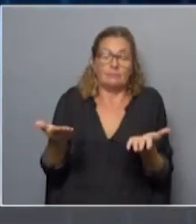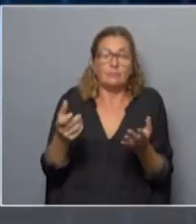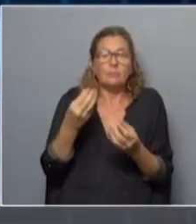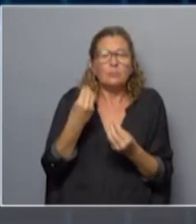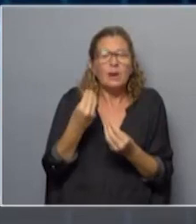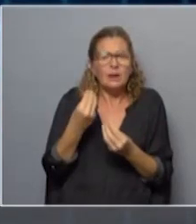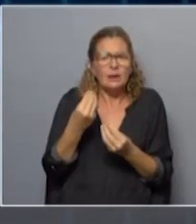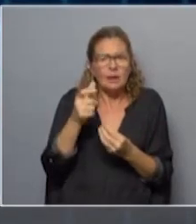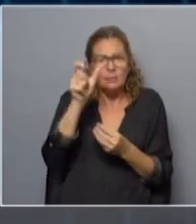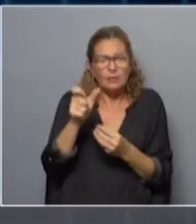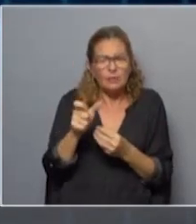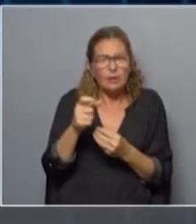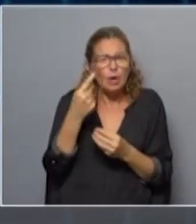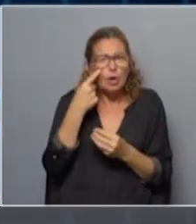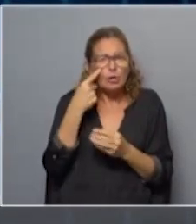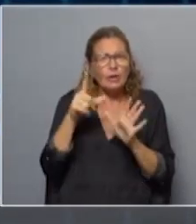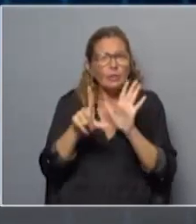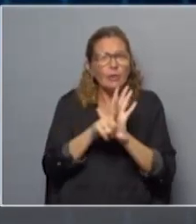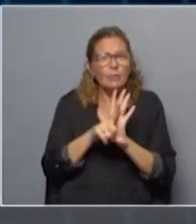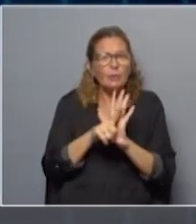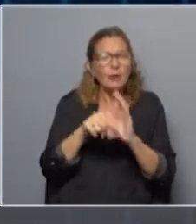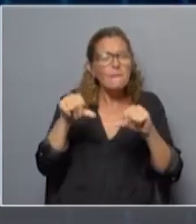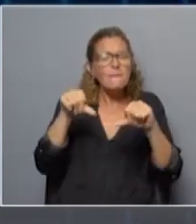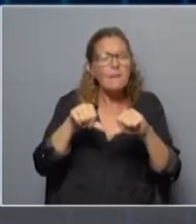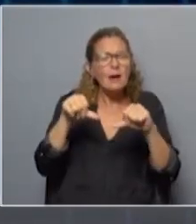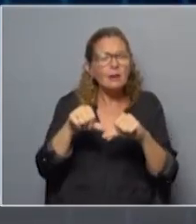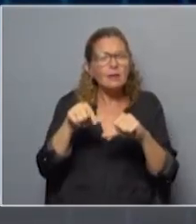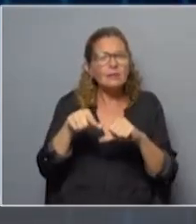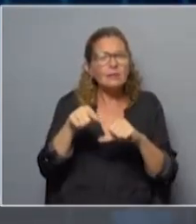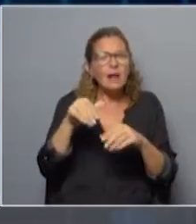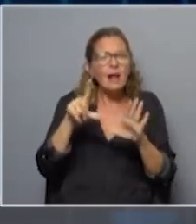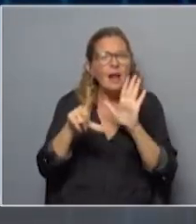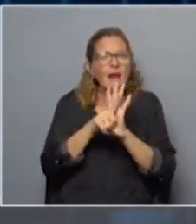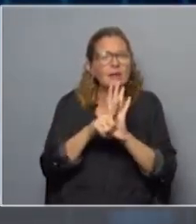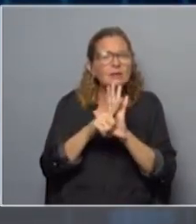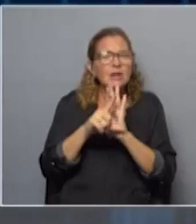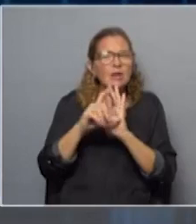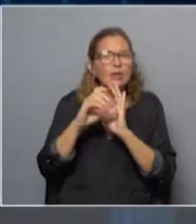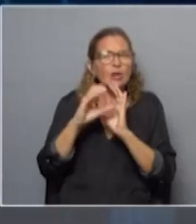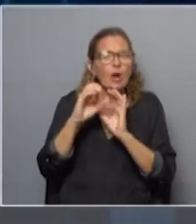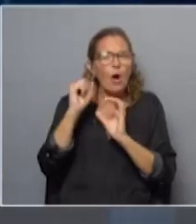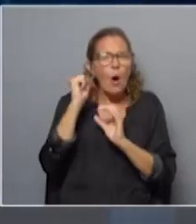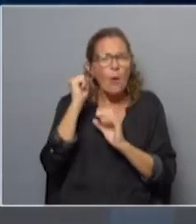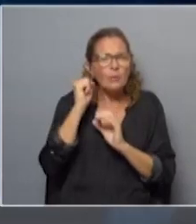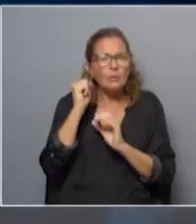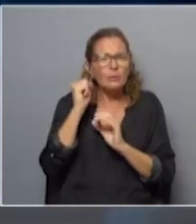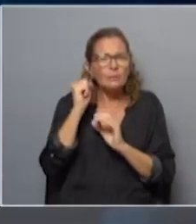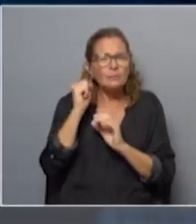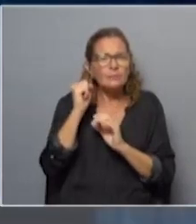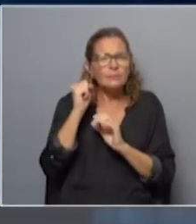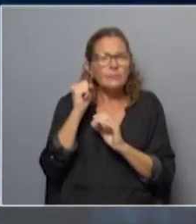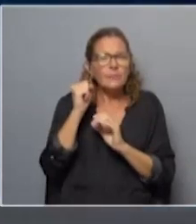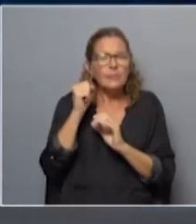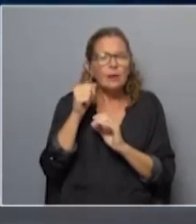tiene que conocer una ley? ¿Y por qué son malas estas leyes ómnibus? Óscar Botinelli le ha llamado una ley